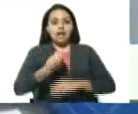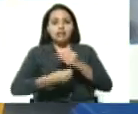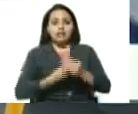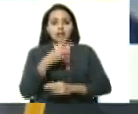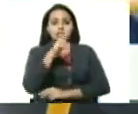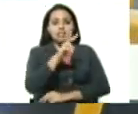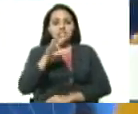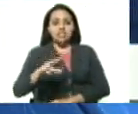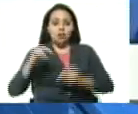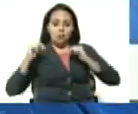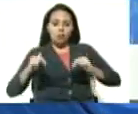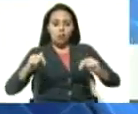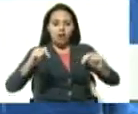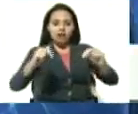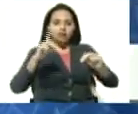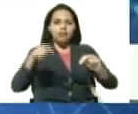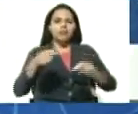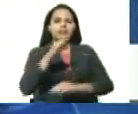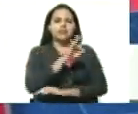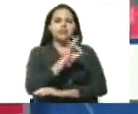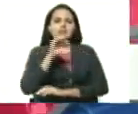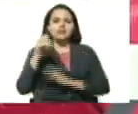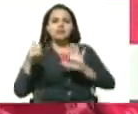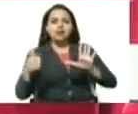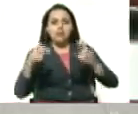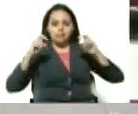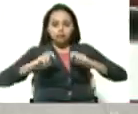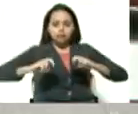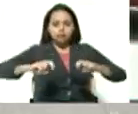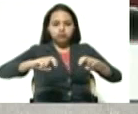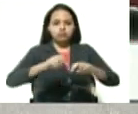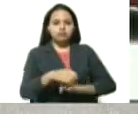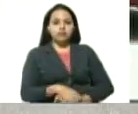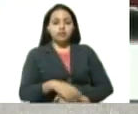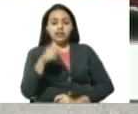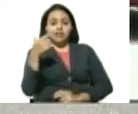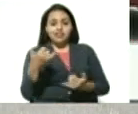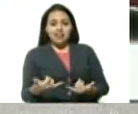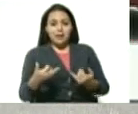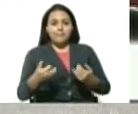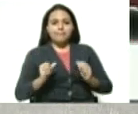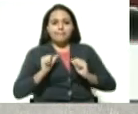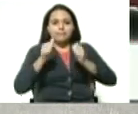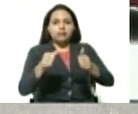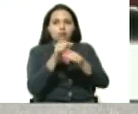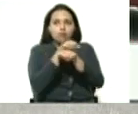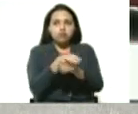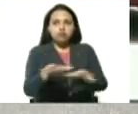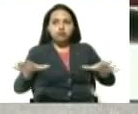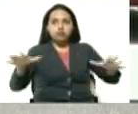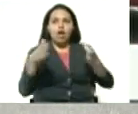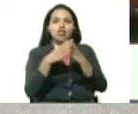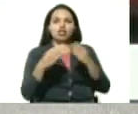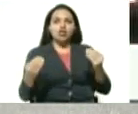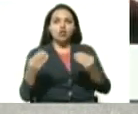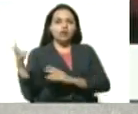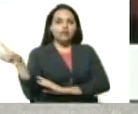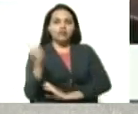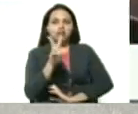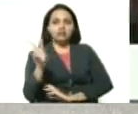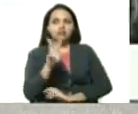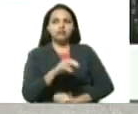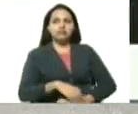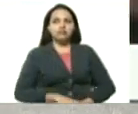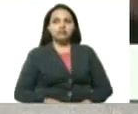y 36 puestos, que desde ya comienza el despliegue para todo el territorio nacional,